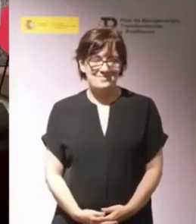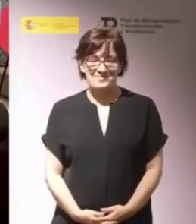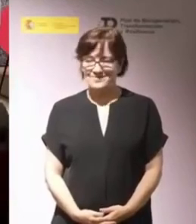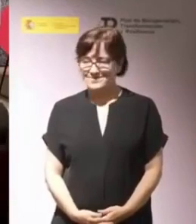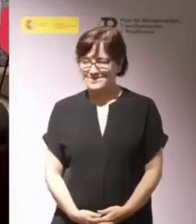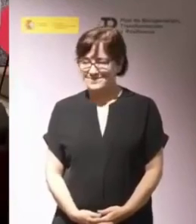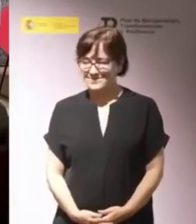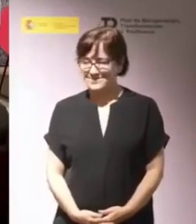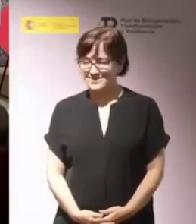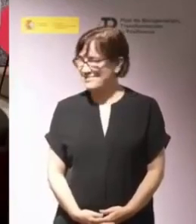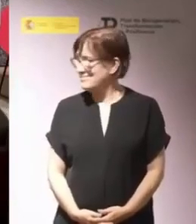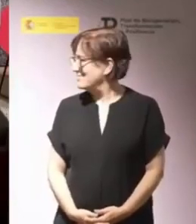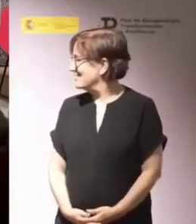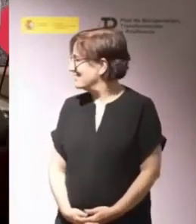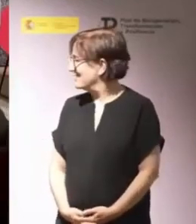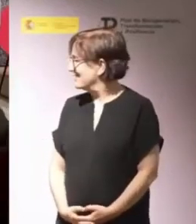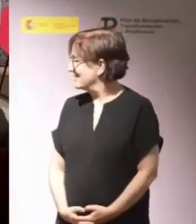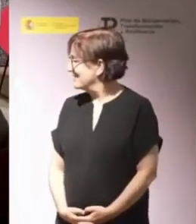Aplausos